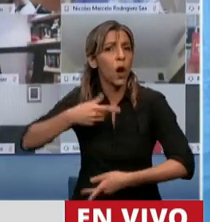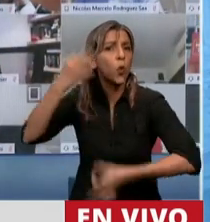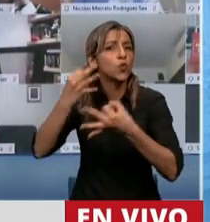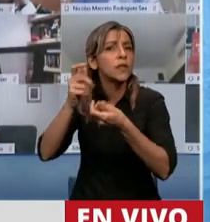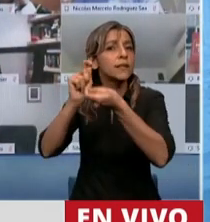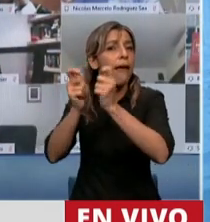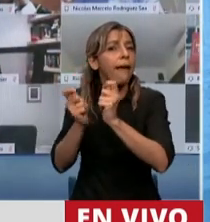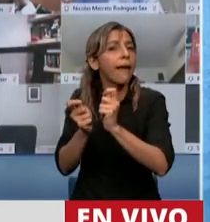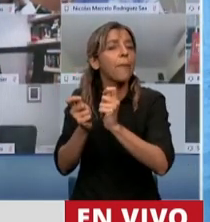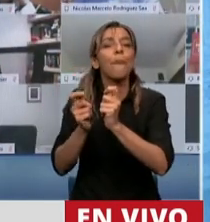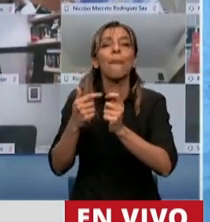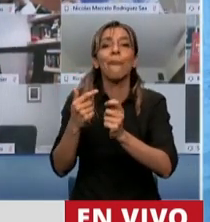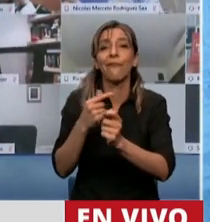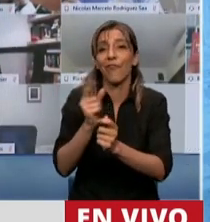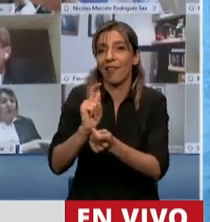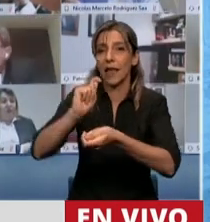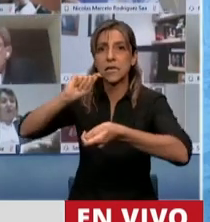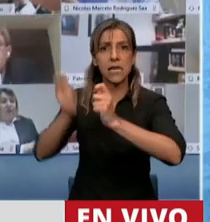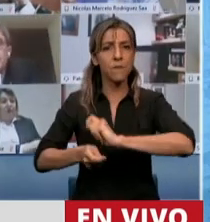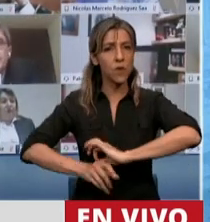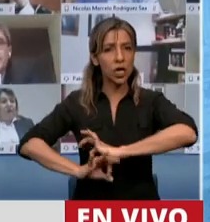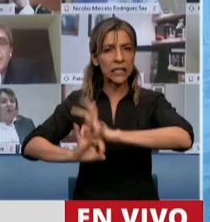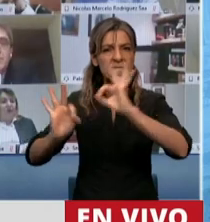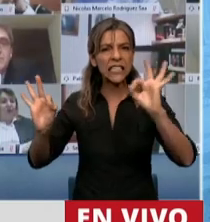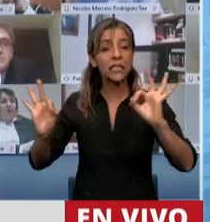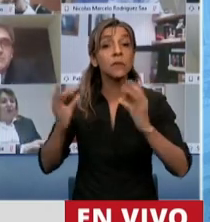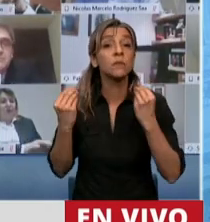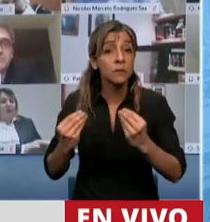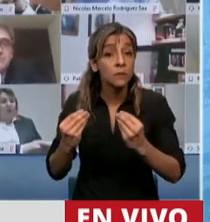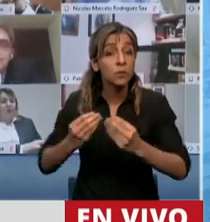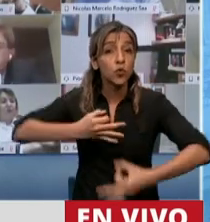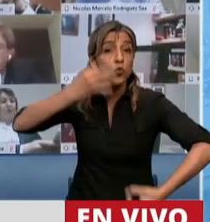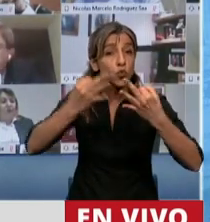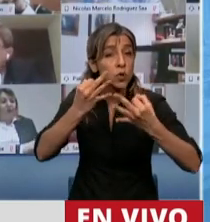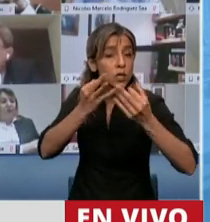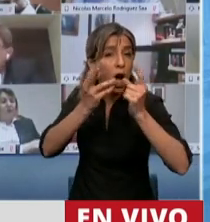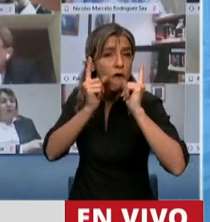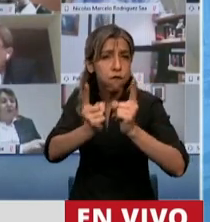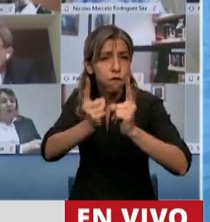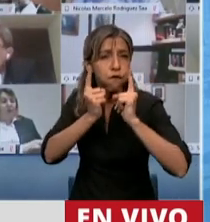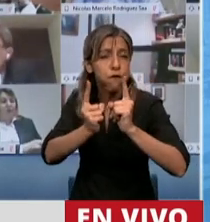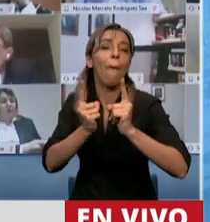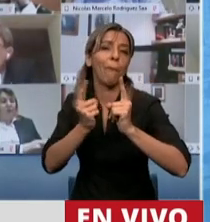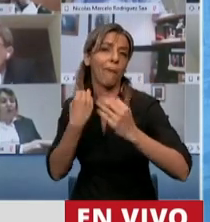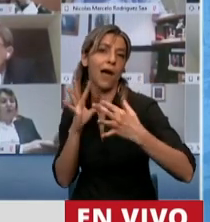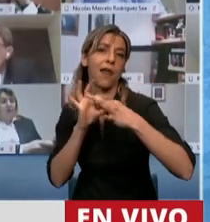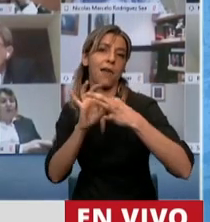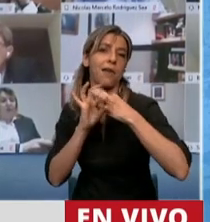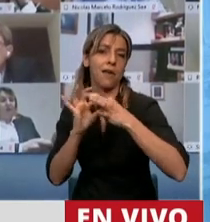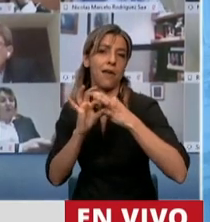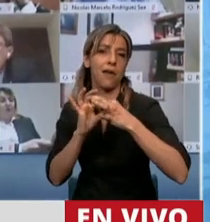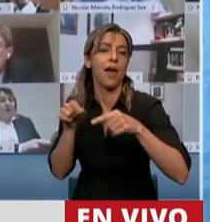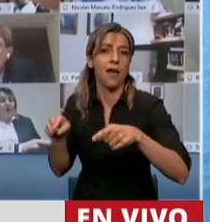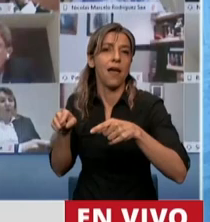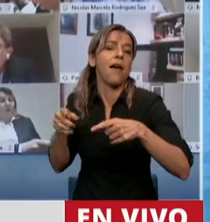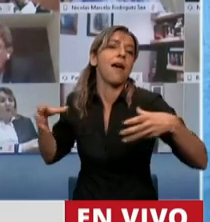ninguna reforma judicial quieren mantener a la justicia como bastión de sus privilegios y quieren correr